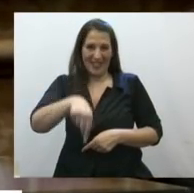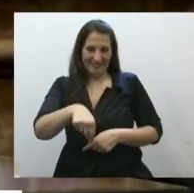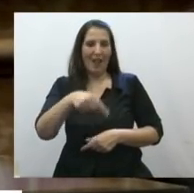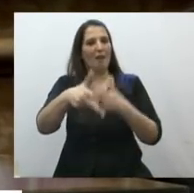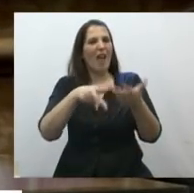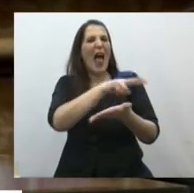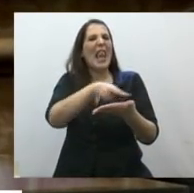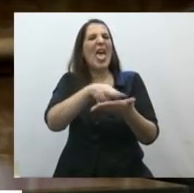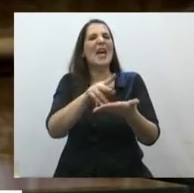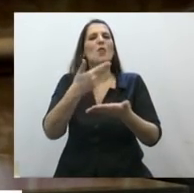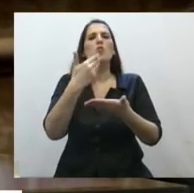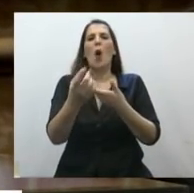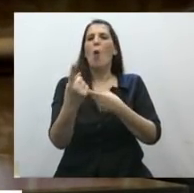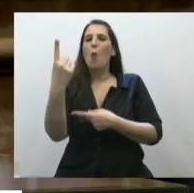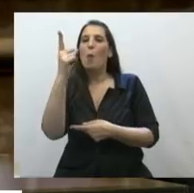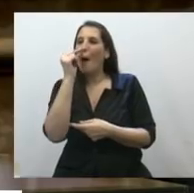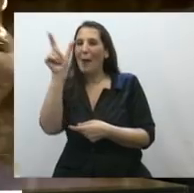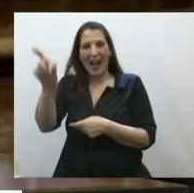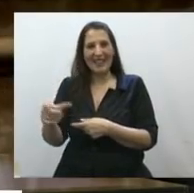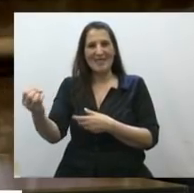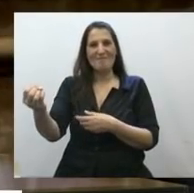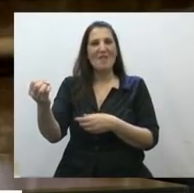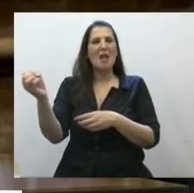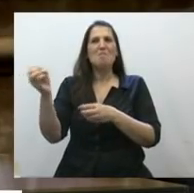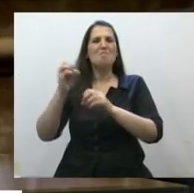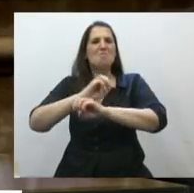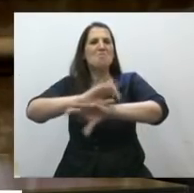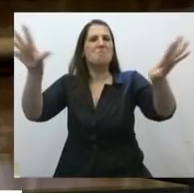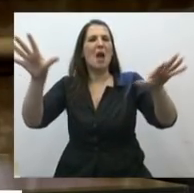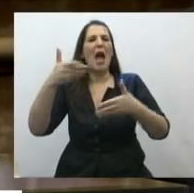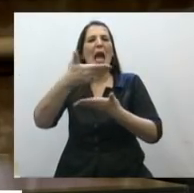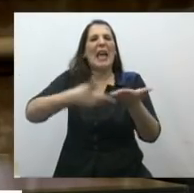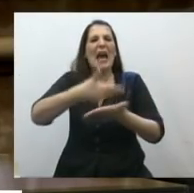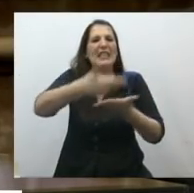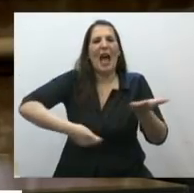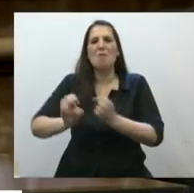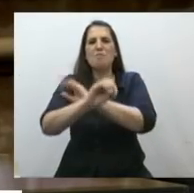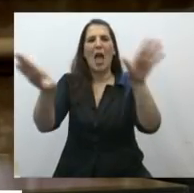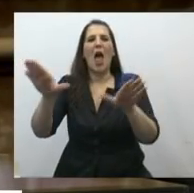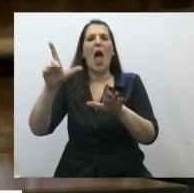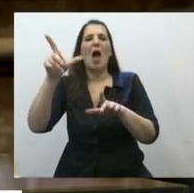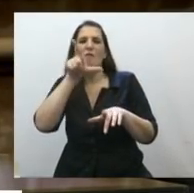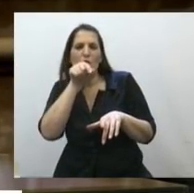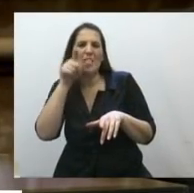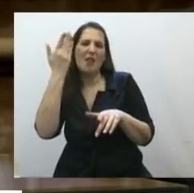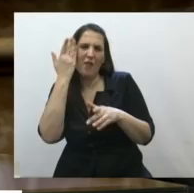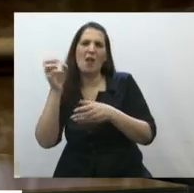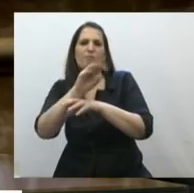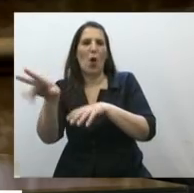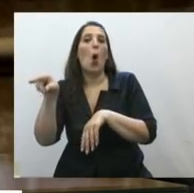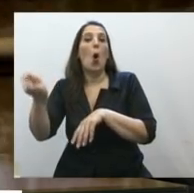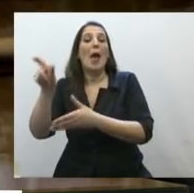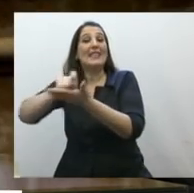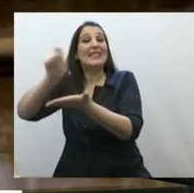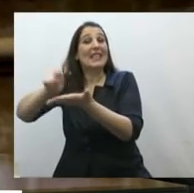final de una carta que hoy un padre joven hizo público por las redes sociales dirigida a su hija. Si